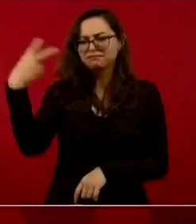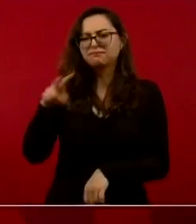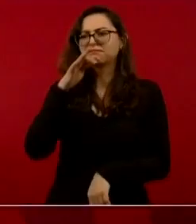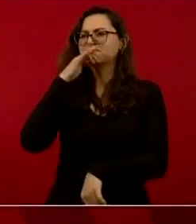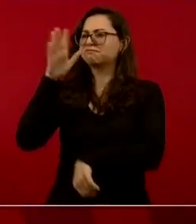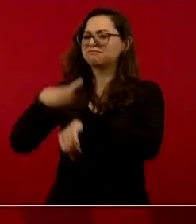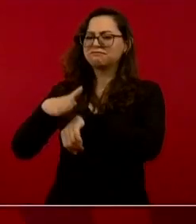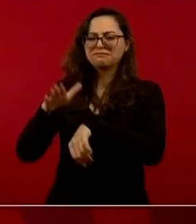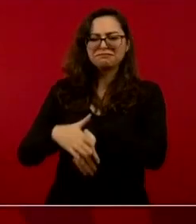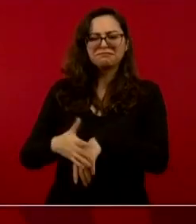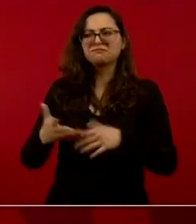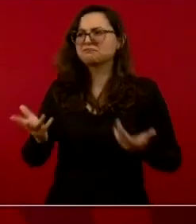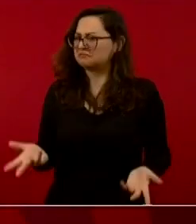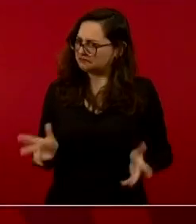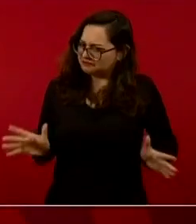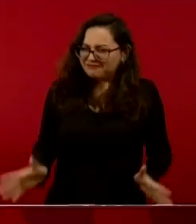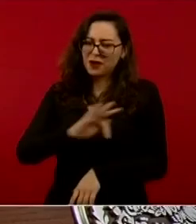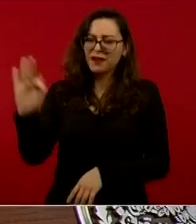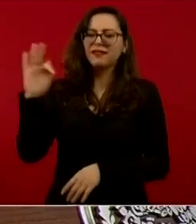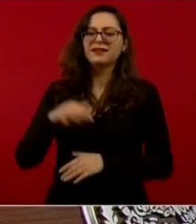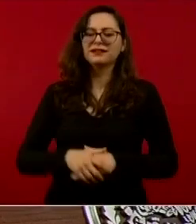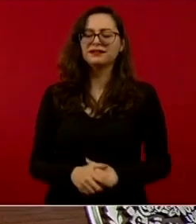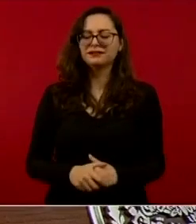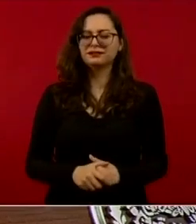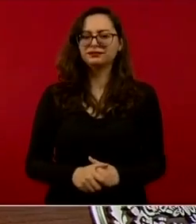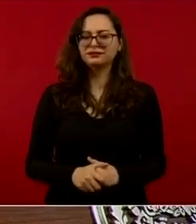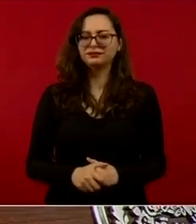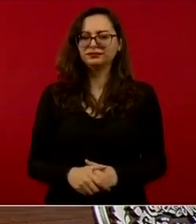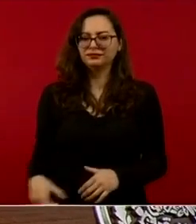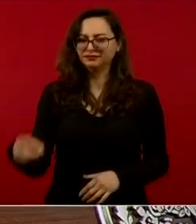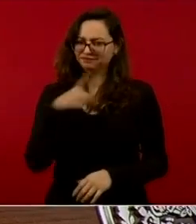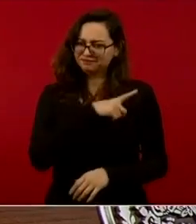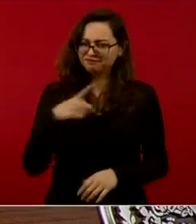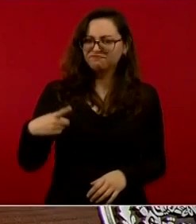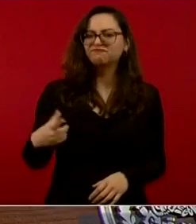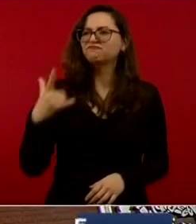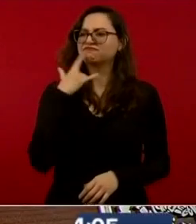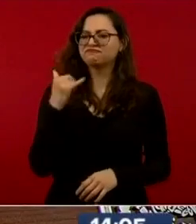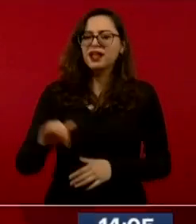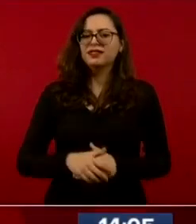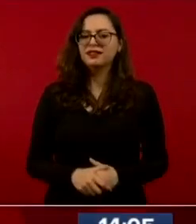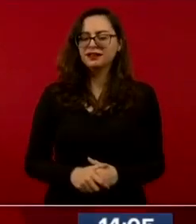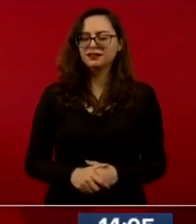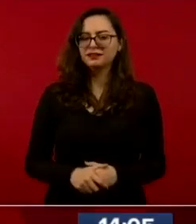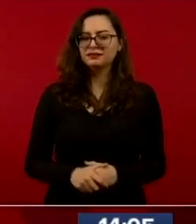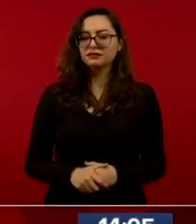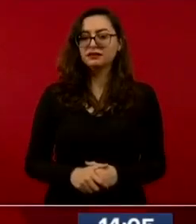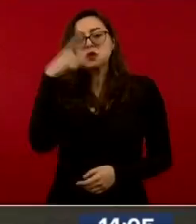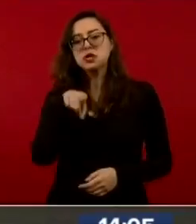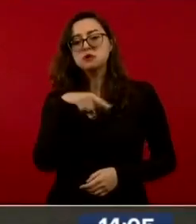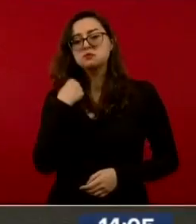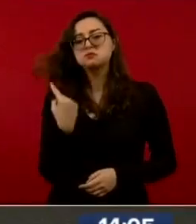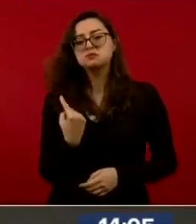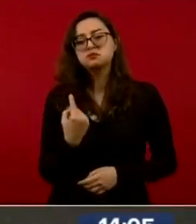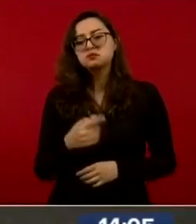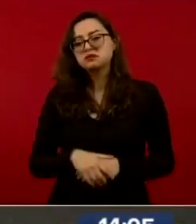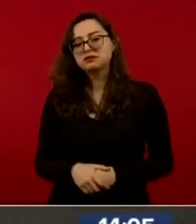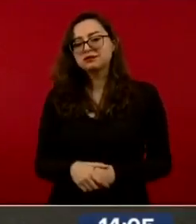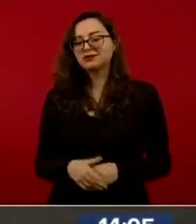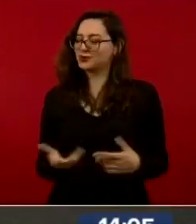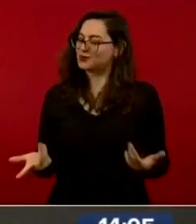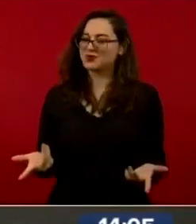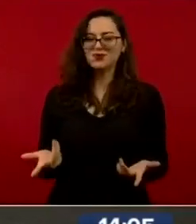Que esto no se acaba hasta que se acaba. Que hay que echarse para adelante siempre. No se puede vencer al que no sabe